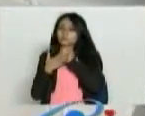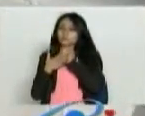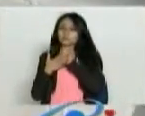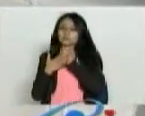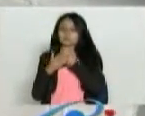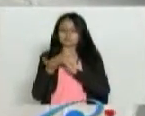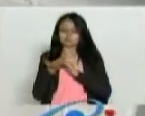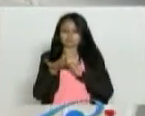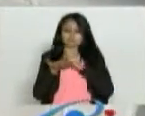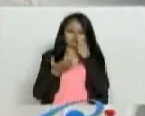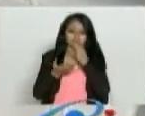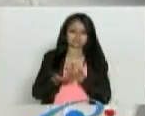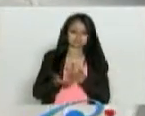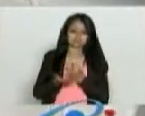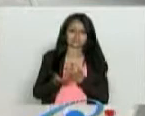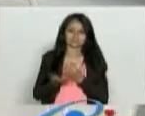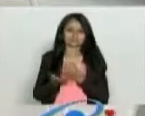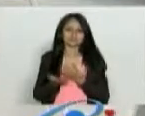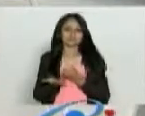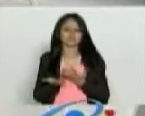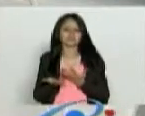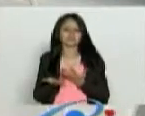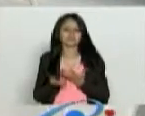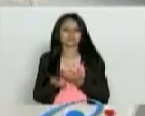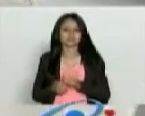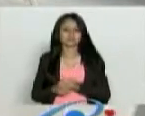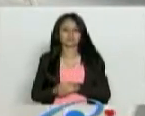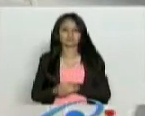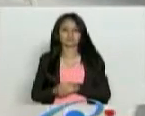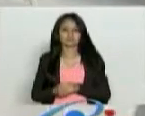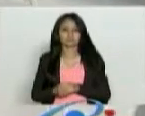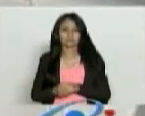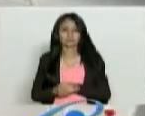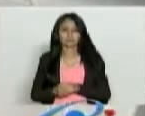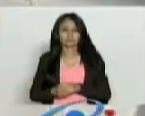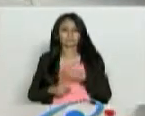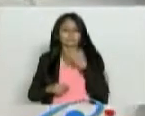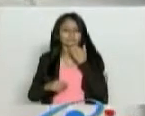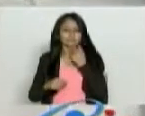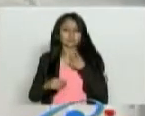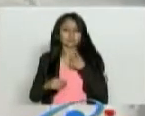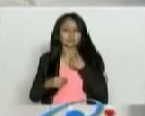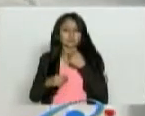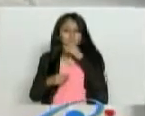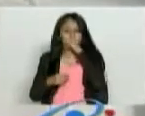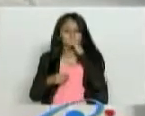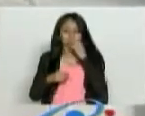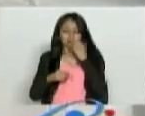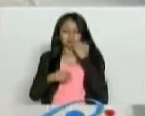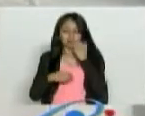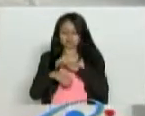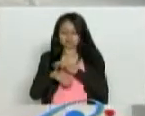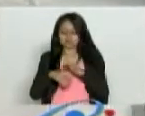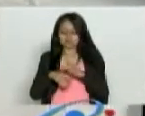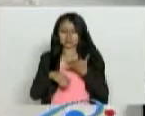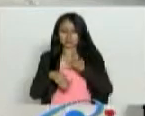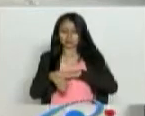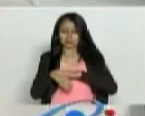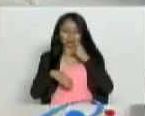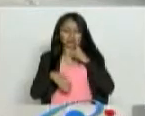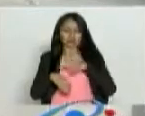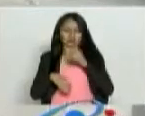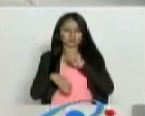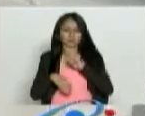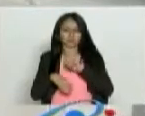Esa no es la solución. Pues, tengo una lesión acá y me la tapo para no verla. No. Es